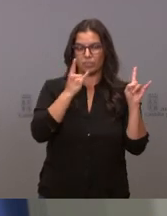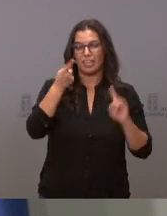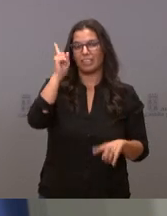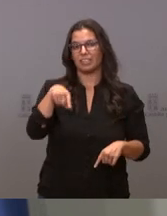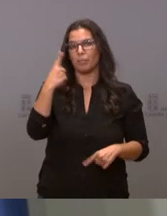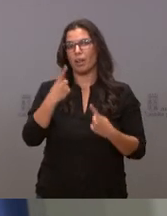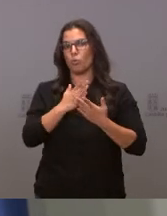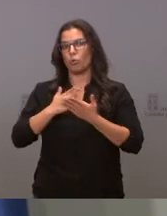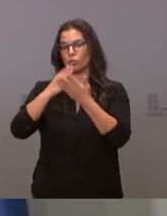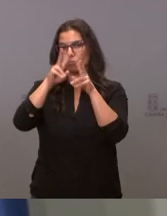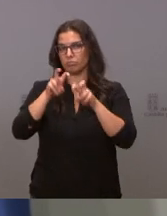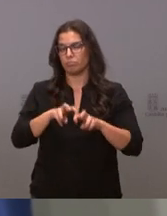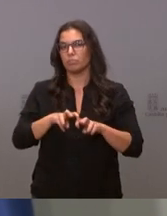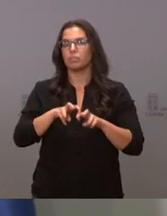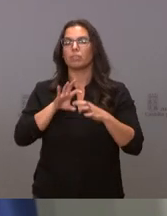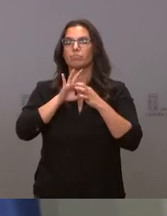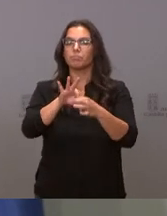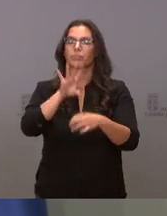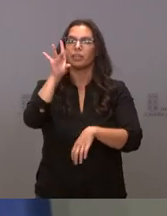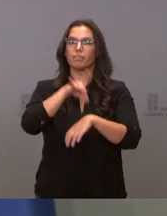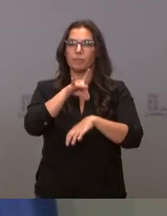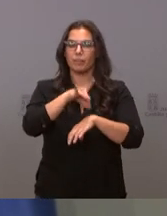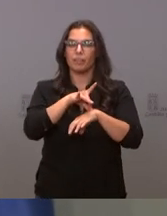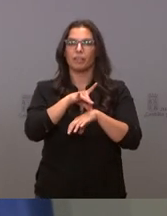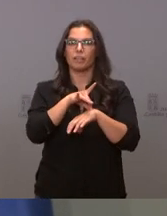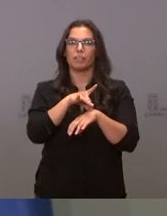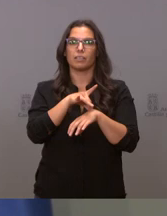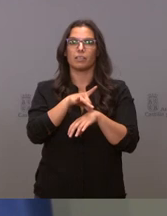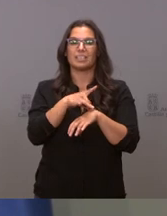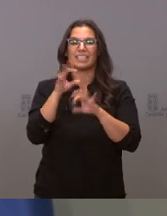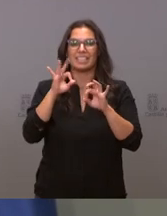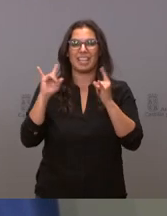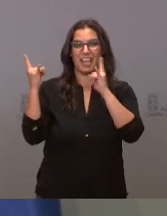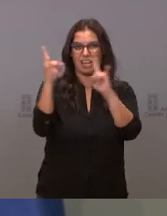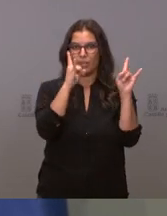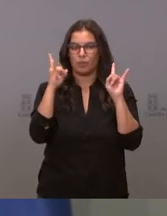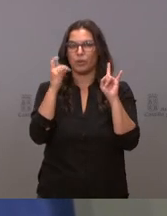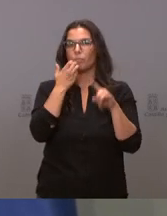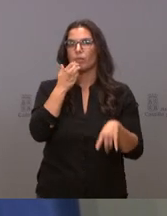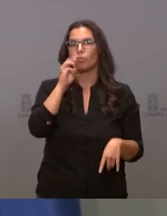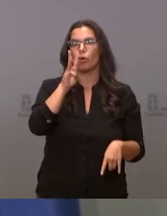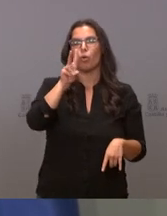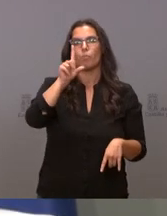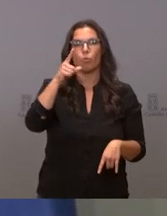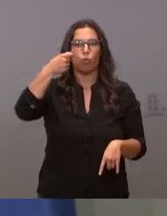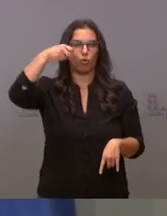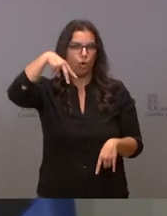sobre algunas enfermedades como el pulgón del chopo y otras